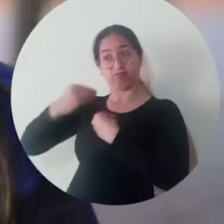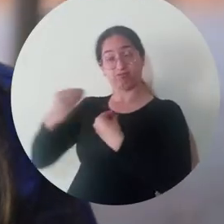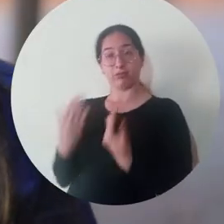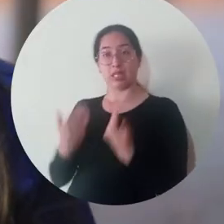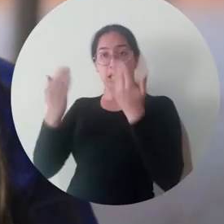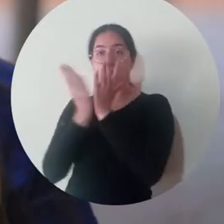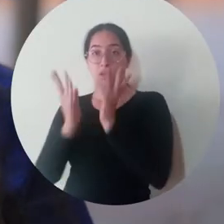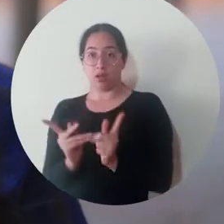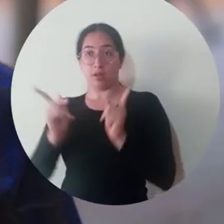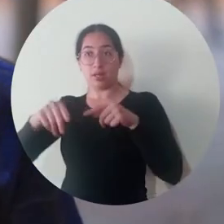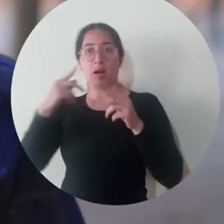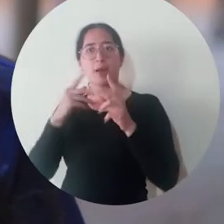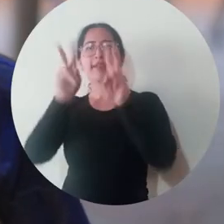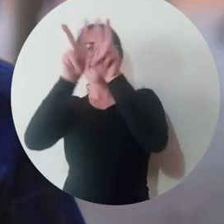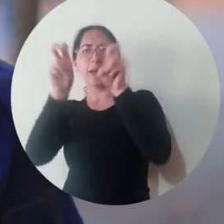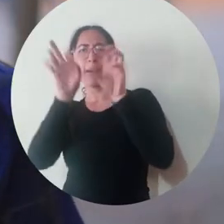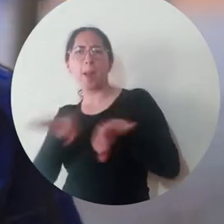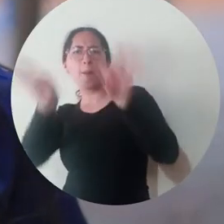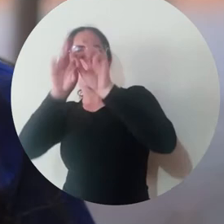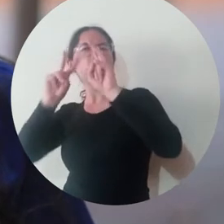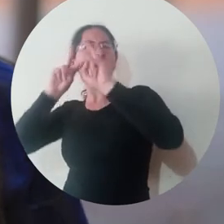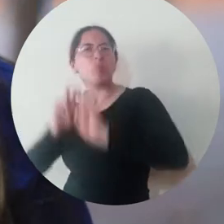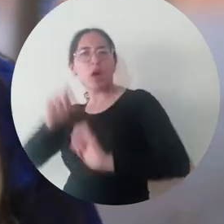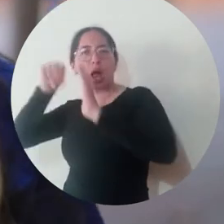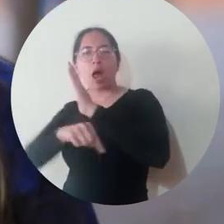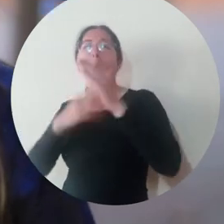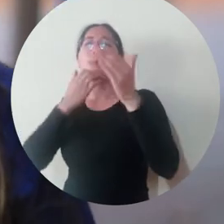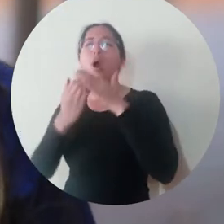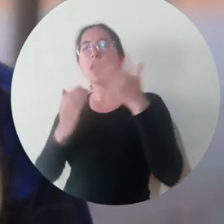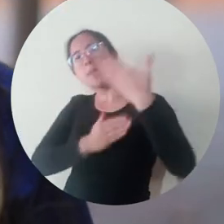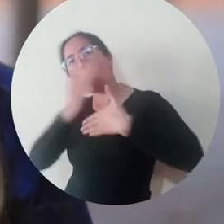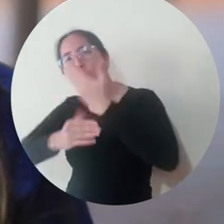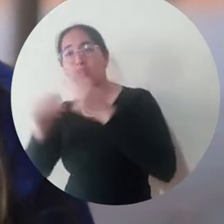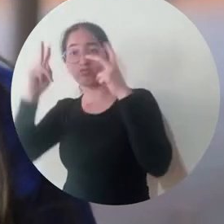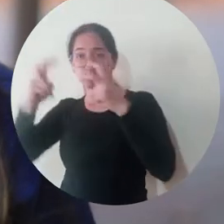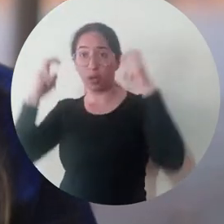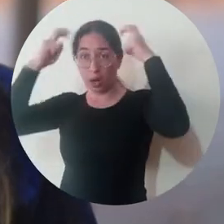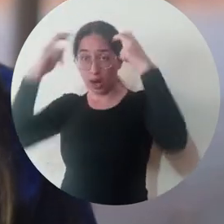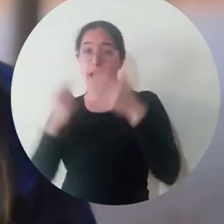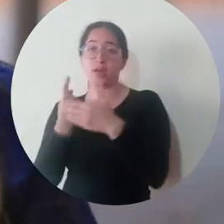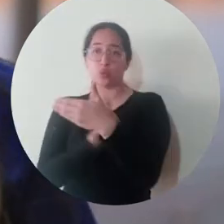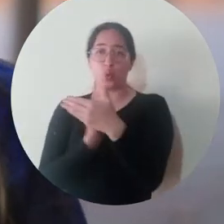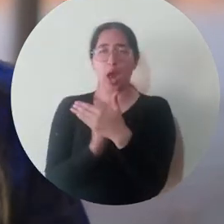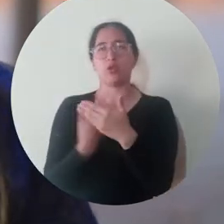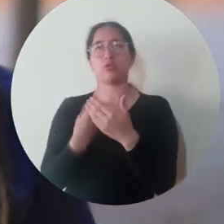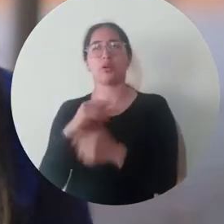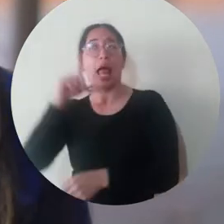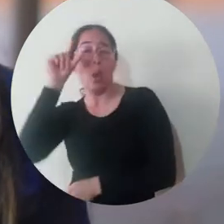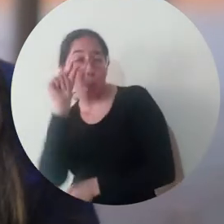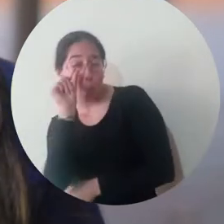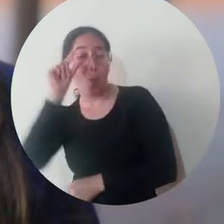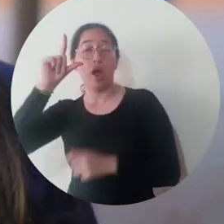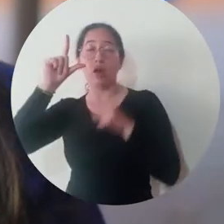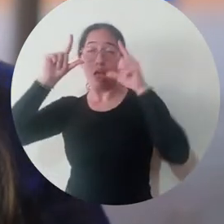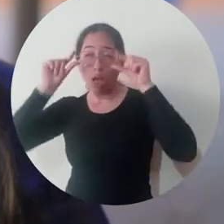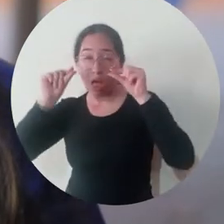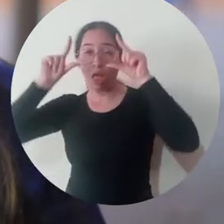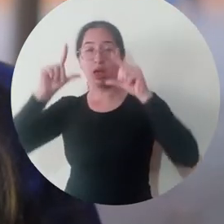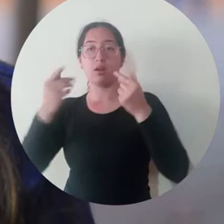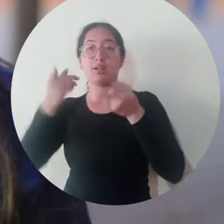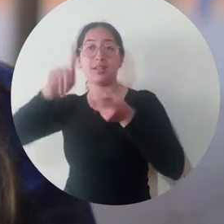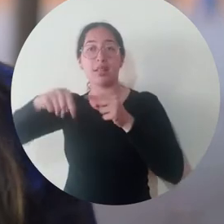investigaciones con temas importantes como los procesos cognitivos, el sueño, el autismo y